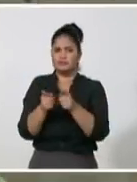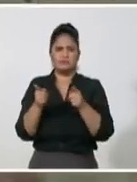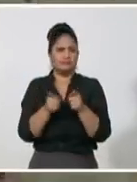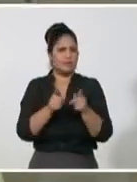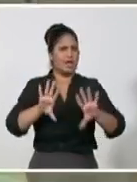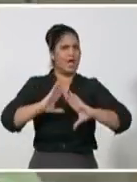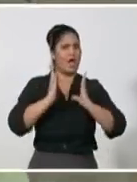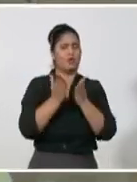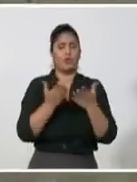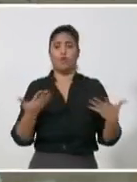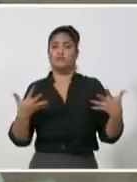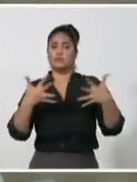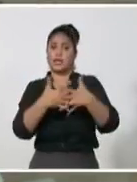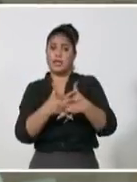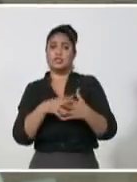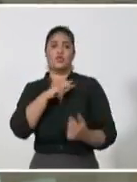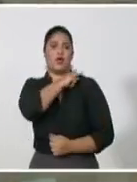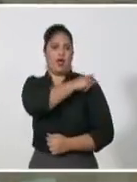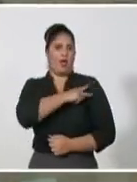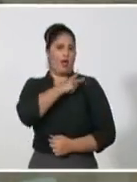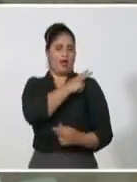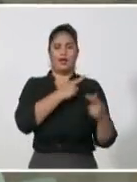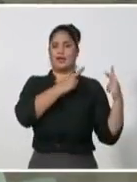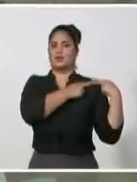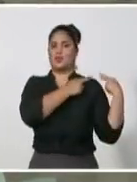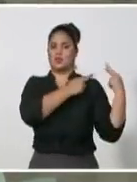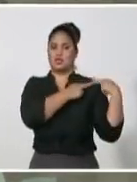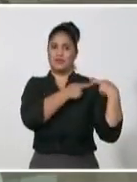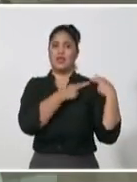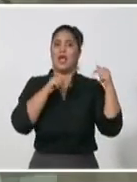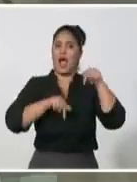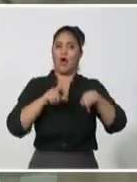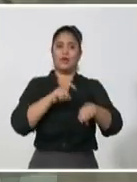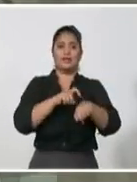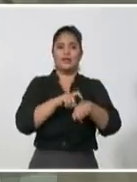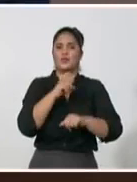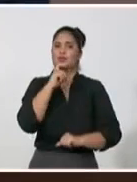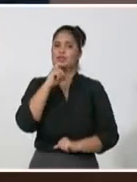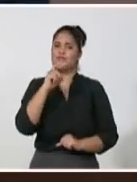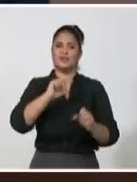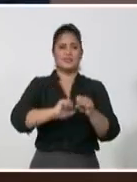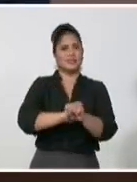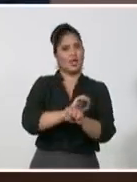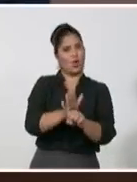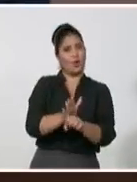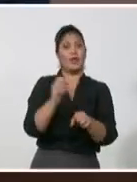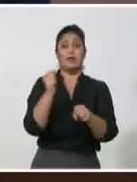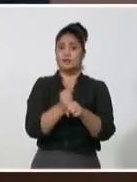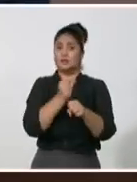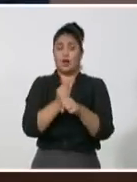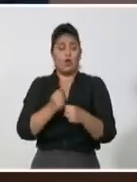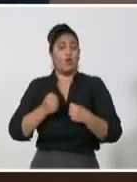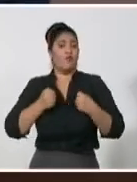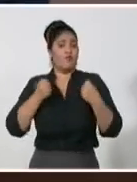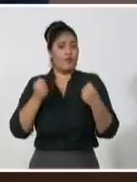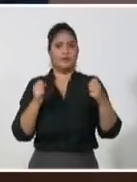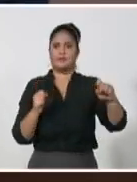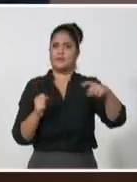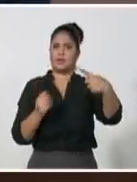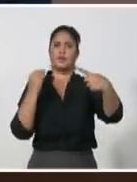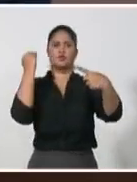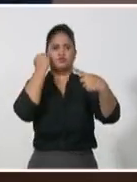cualidades y misiones de un cuadro revolucionario en las condiciones actuales de nuestro país. Primero, profunda preparación ideológica,